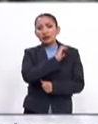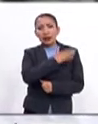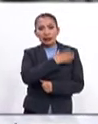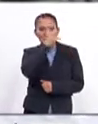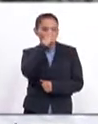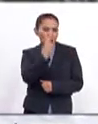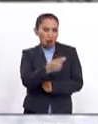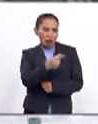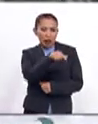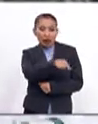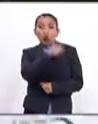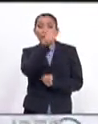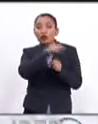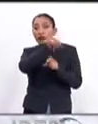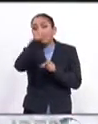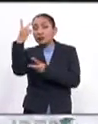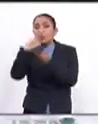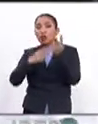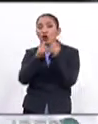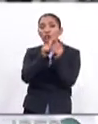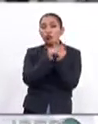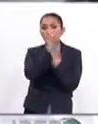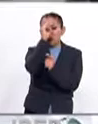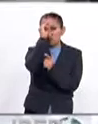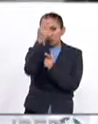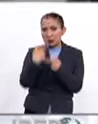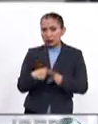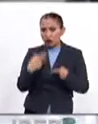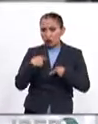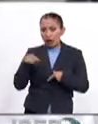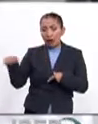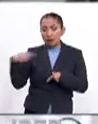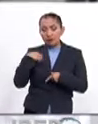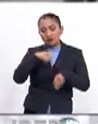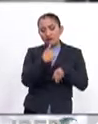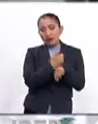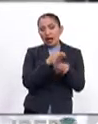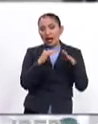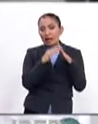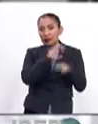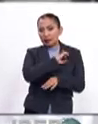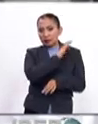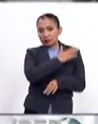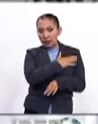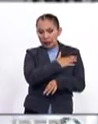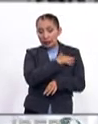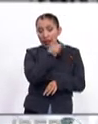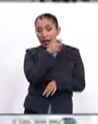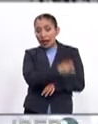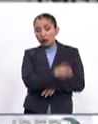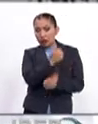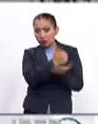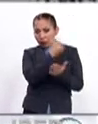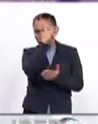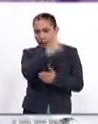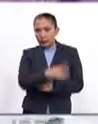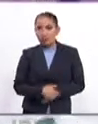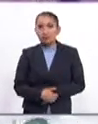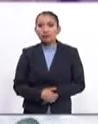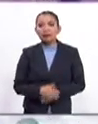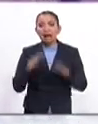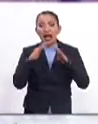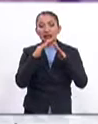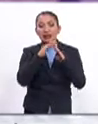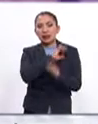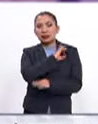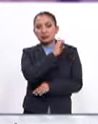-México. Un año después, arribó un grupo de intelectuales, lo que dio origen a la creación de la Casa España, esto en la Ciudad de México. La